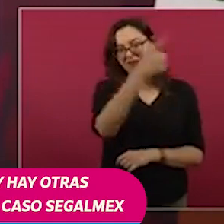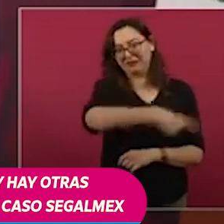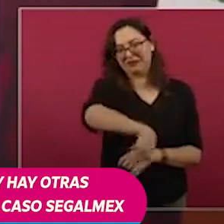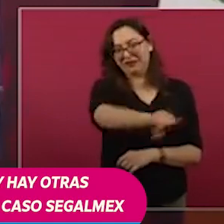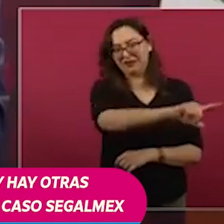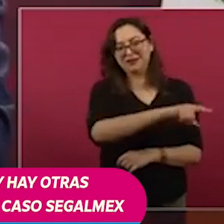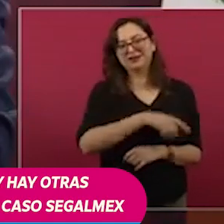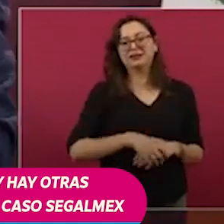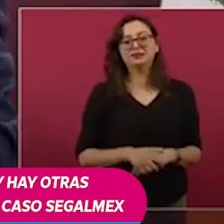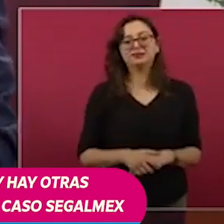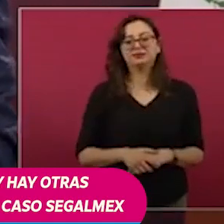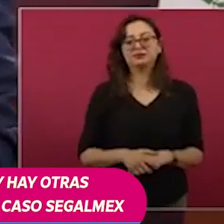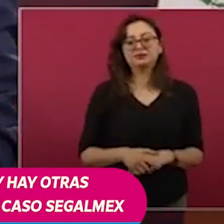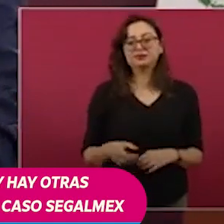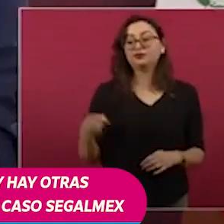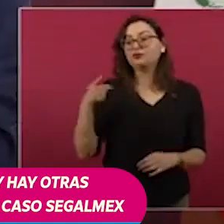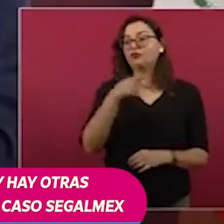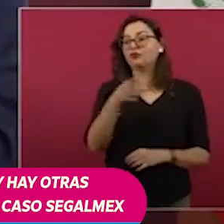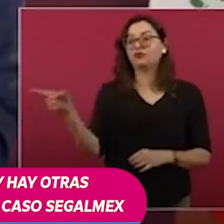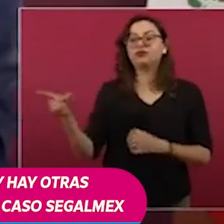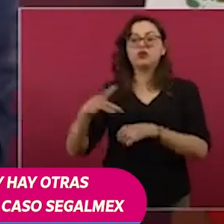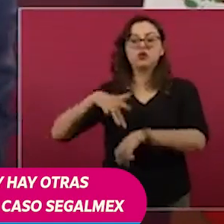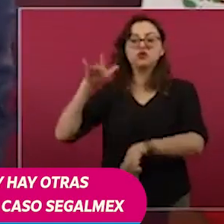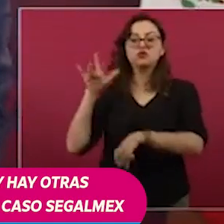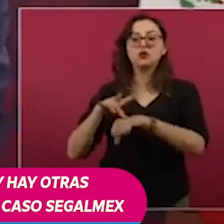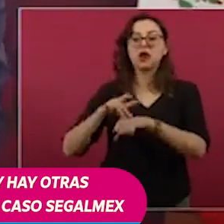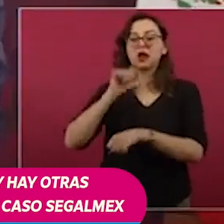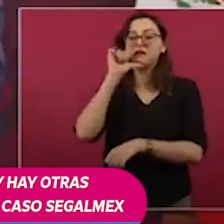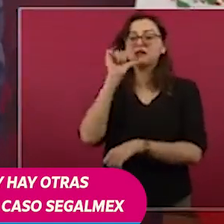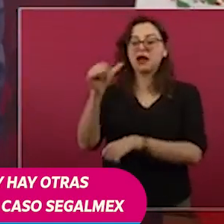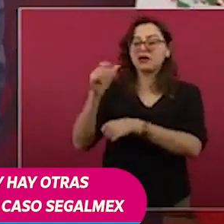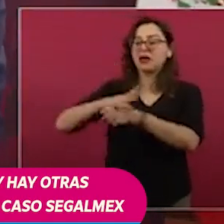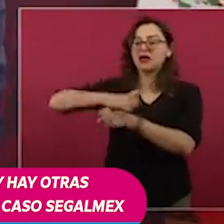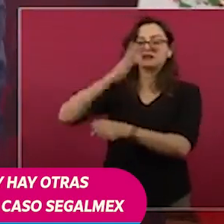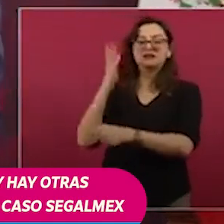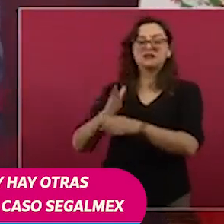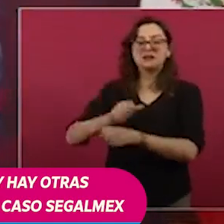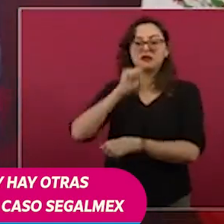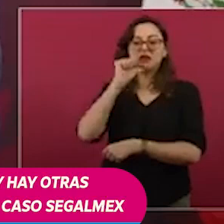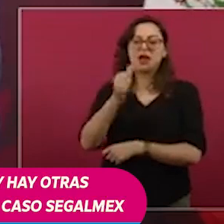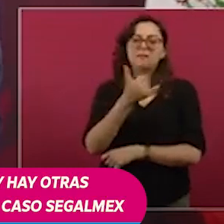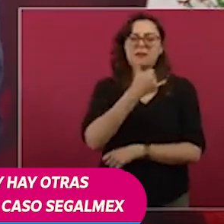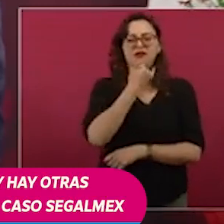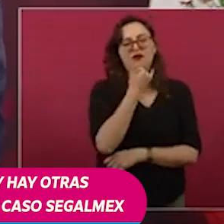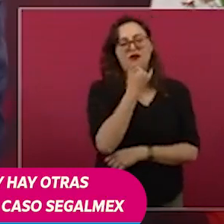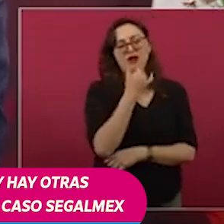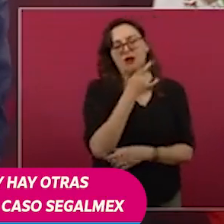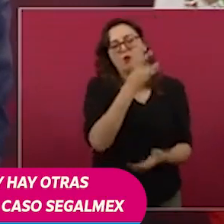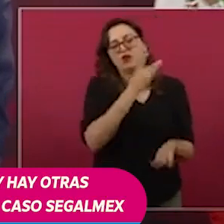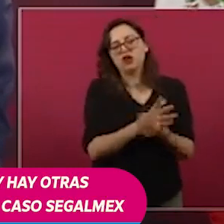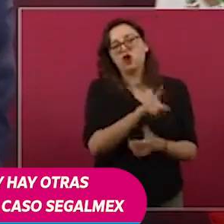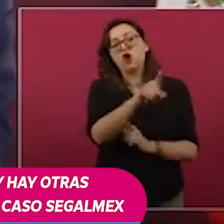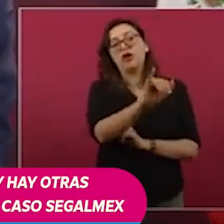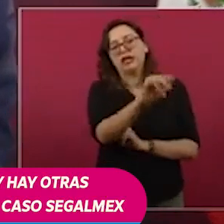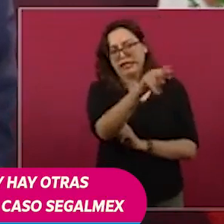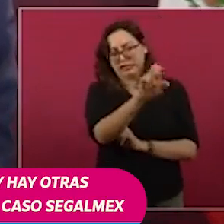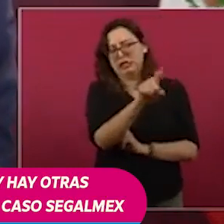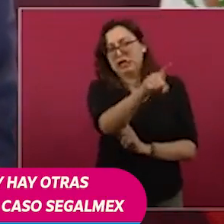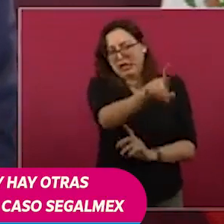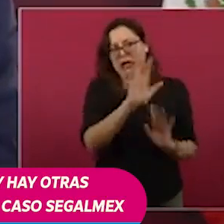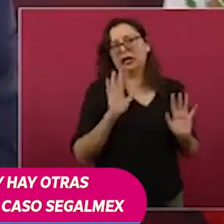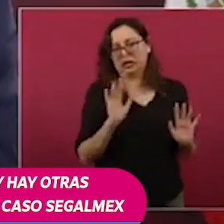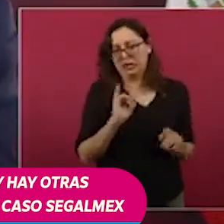a estos no los tocas, ni que fuera el INE. El INE no se toca,